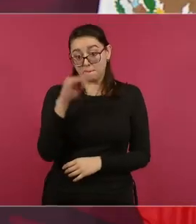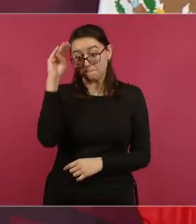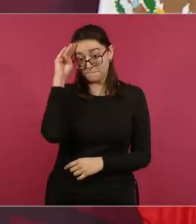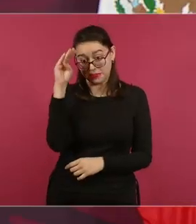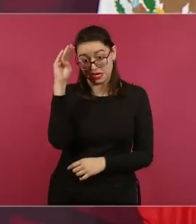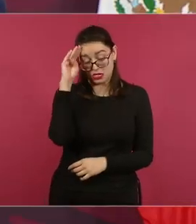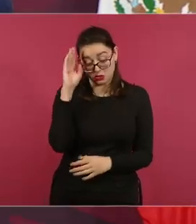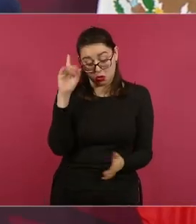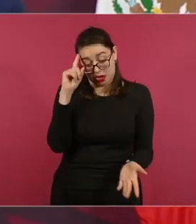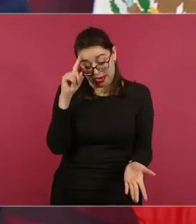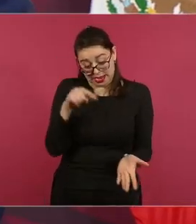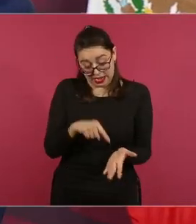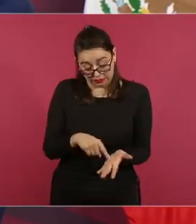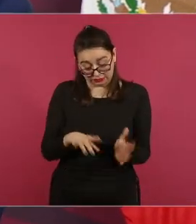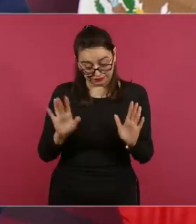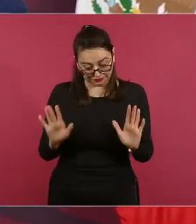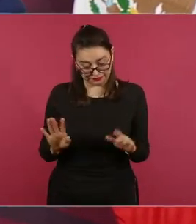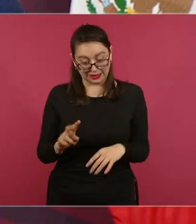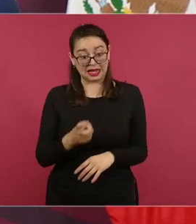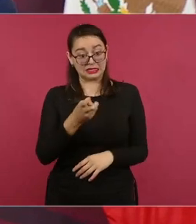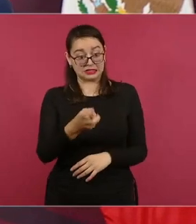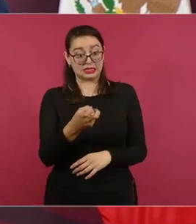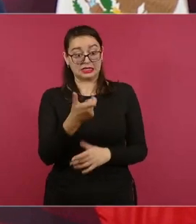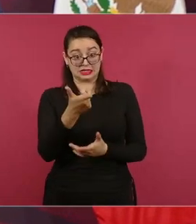que se tiene que regresar a la Federación,